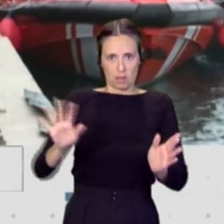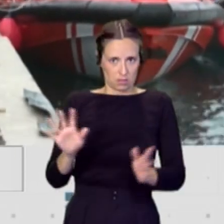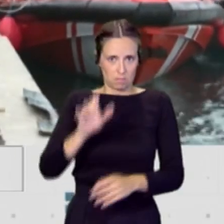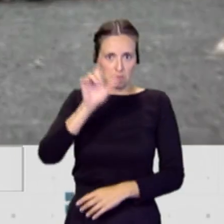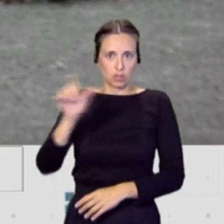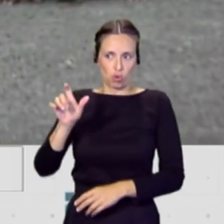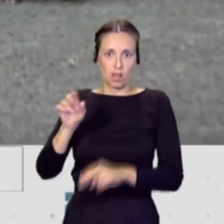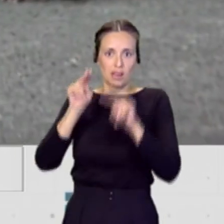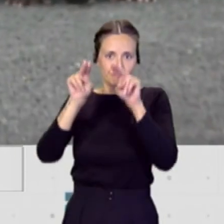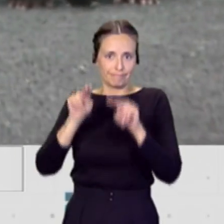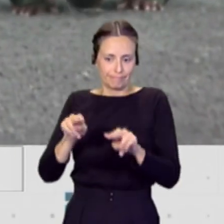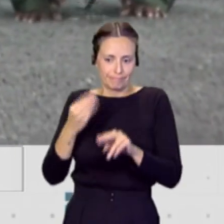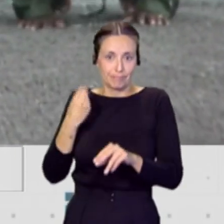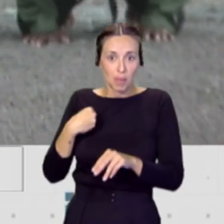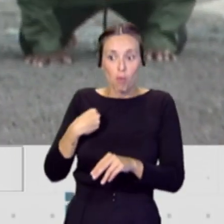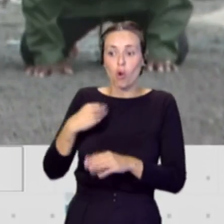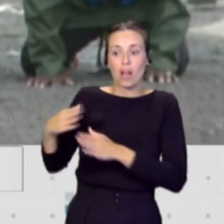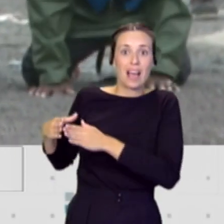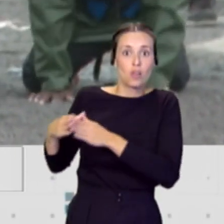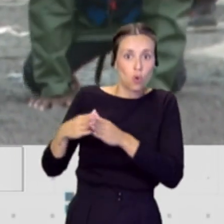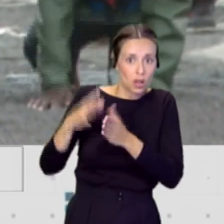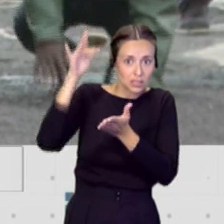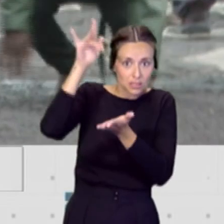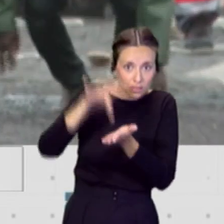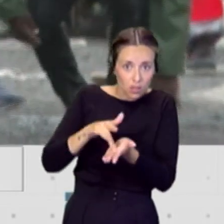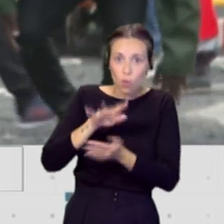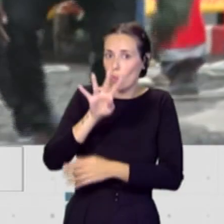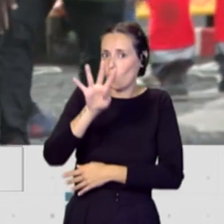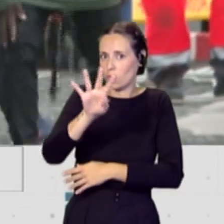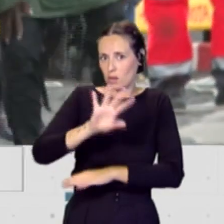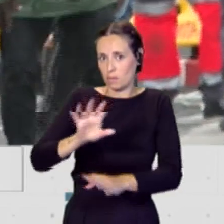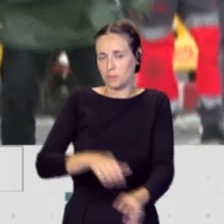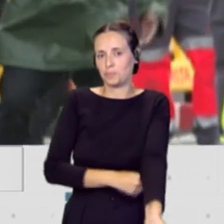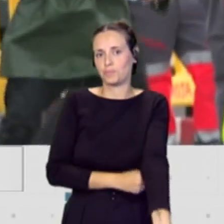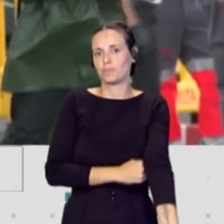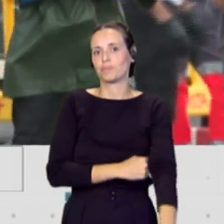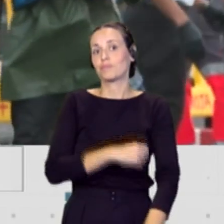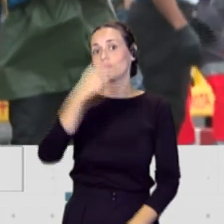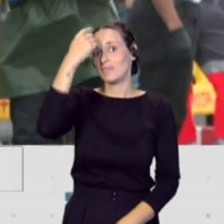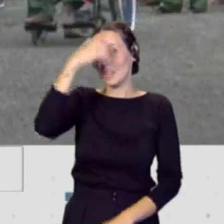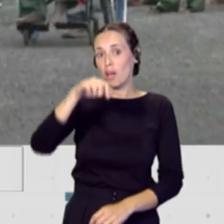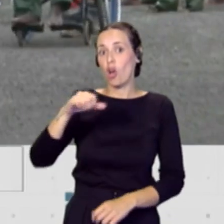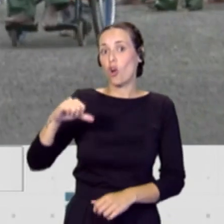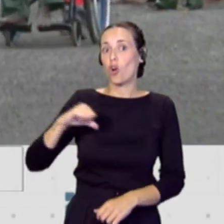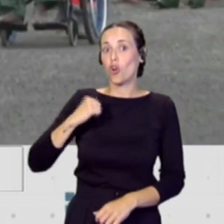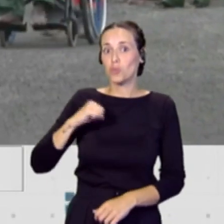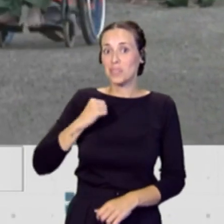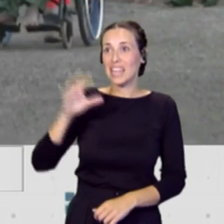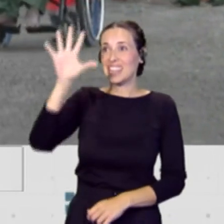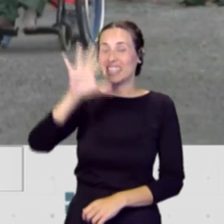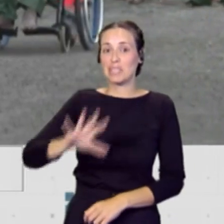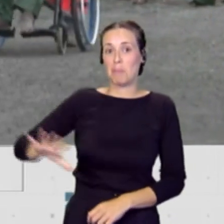los que han llegado en estos Cayucos. Tener en cuenta que en estos hospitales, uno de hospitales, el segundo hospital más pequeño del estado español,